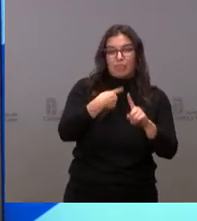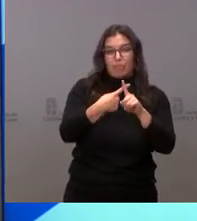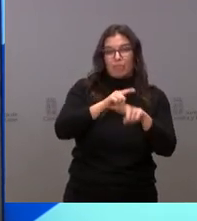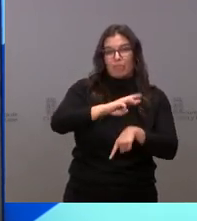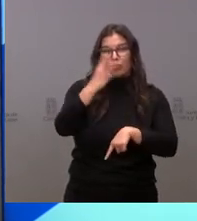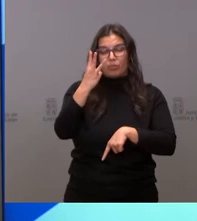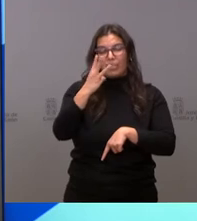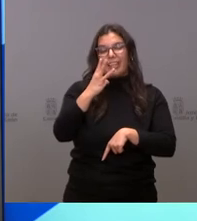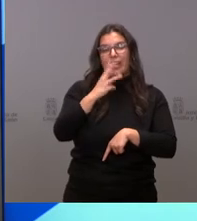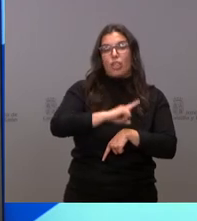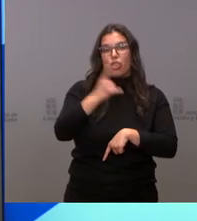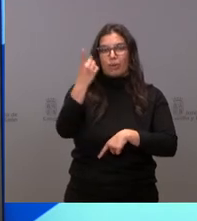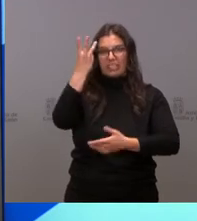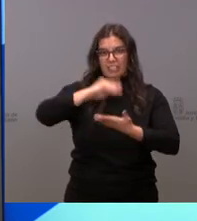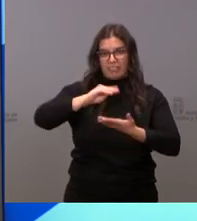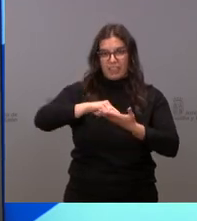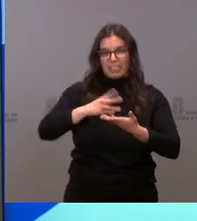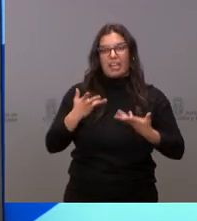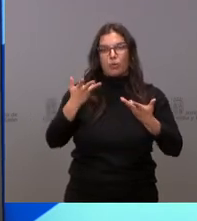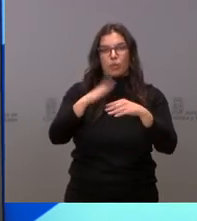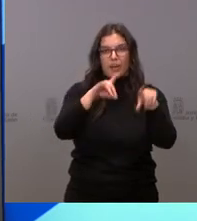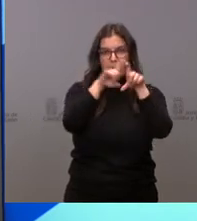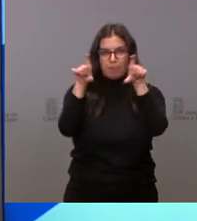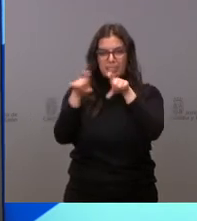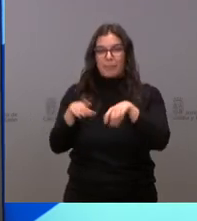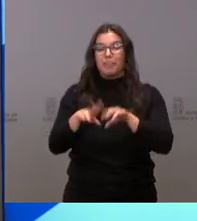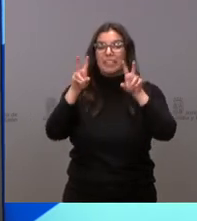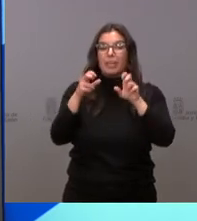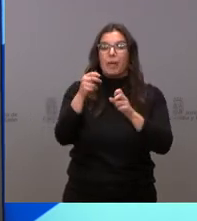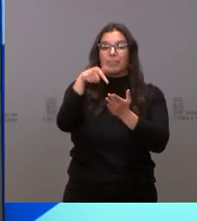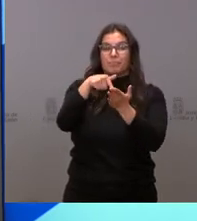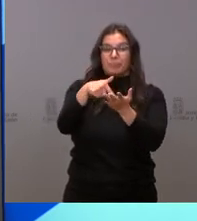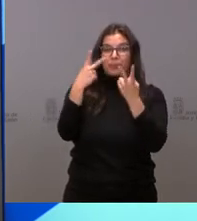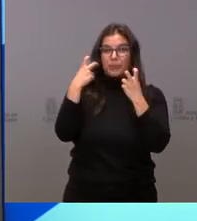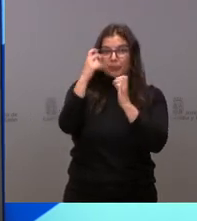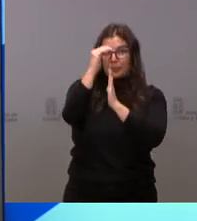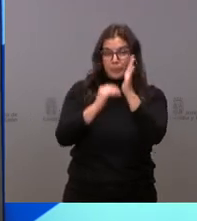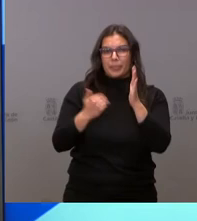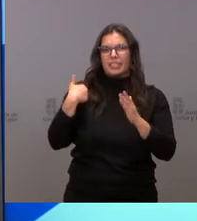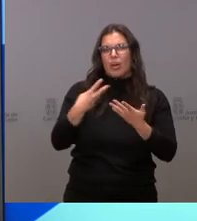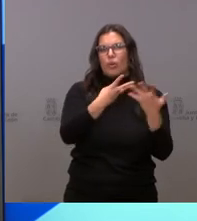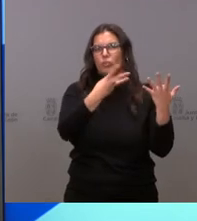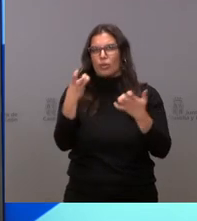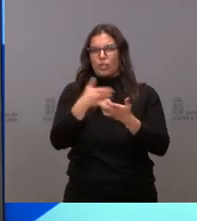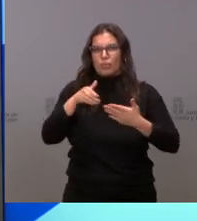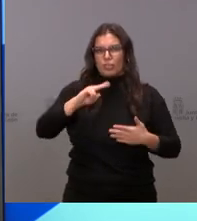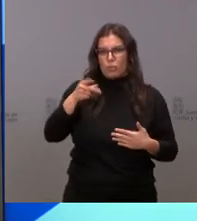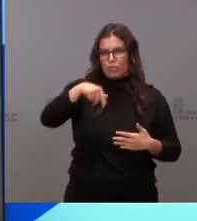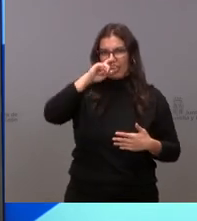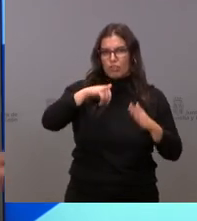cifra de ayudas a empresas. En ayudas financieras, lo que llevamos de este año, hemos superado ya los 800 millones de euros.